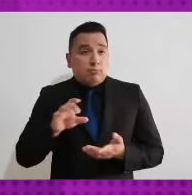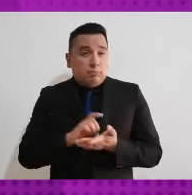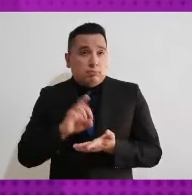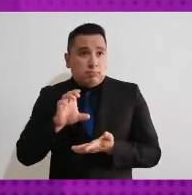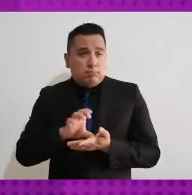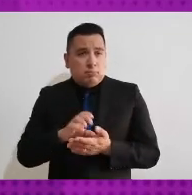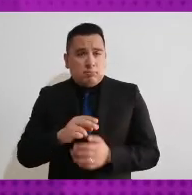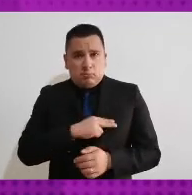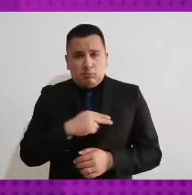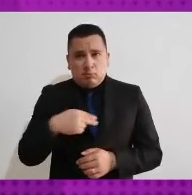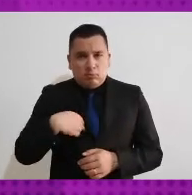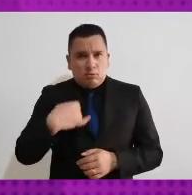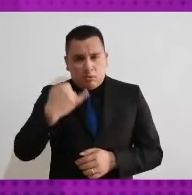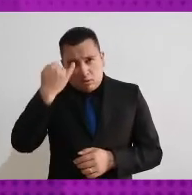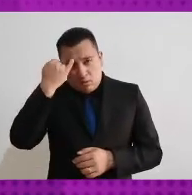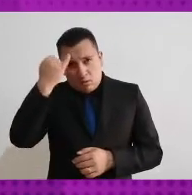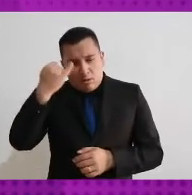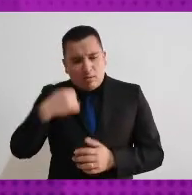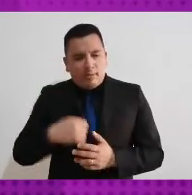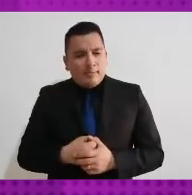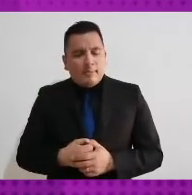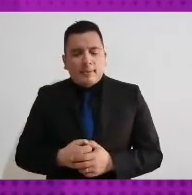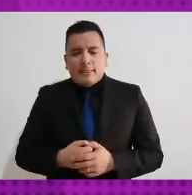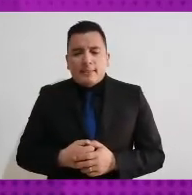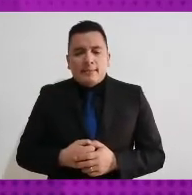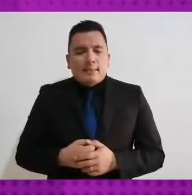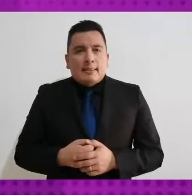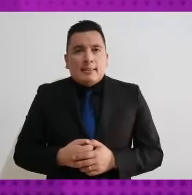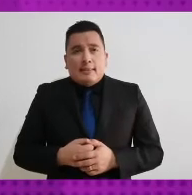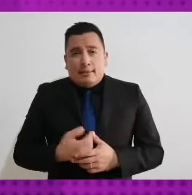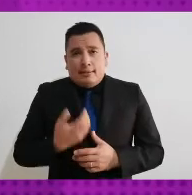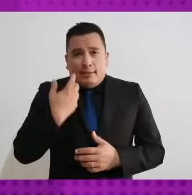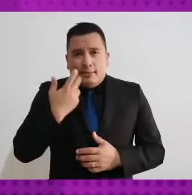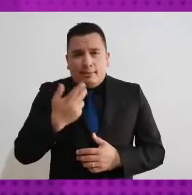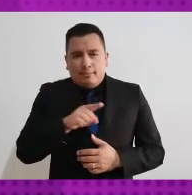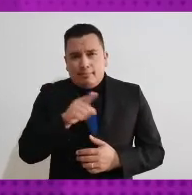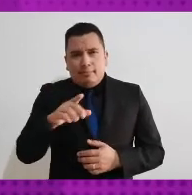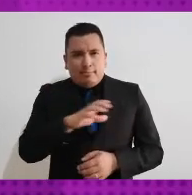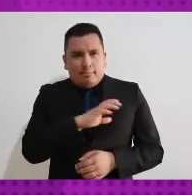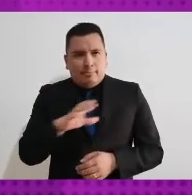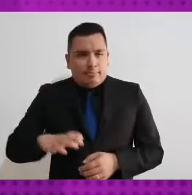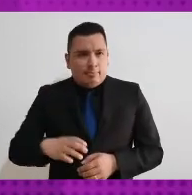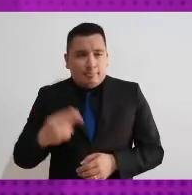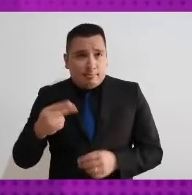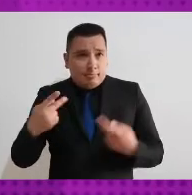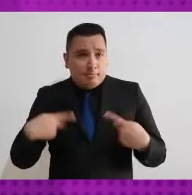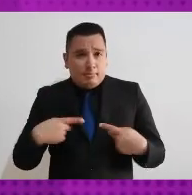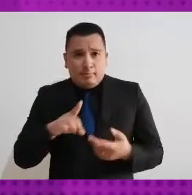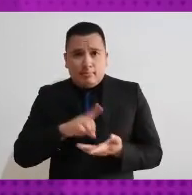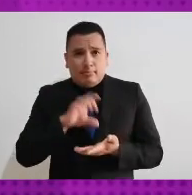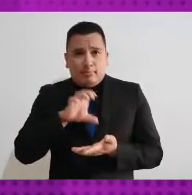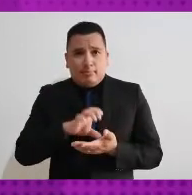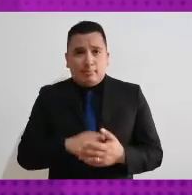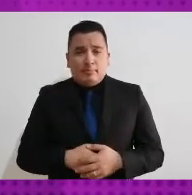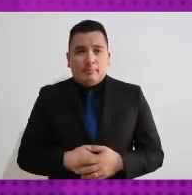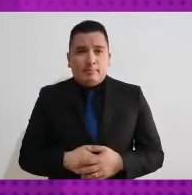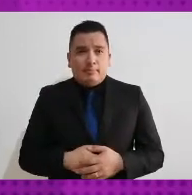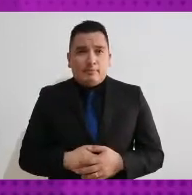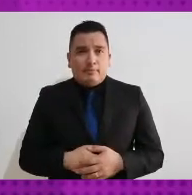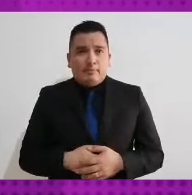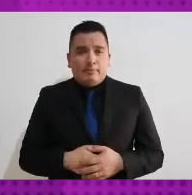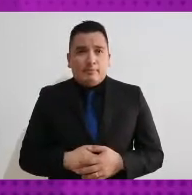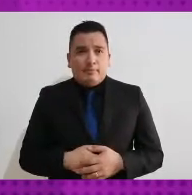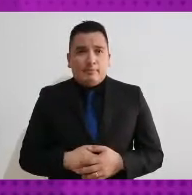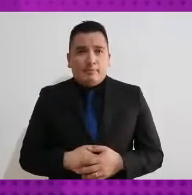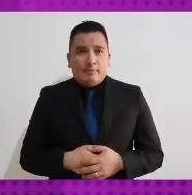con discapacidad para que se postularan personas con discapacidad por parte de los partidos políticos pero bueno más allá de